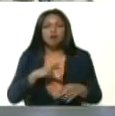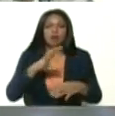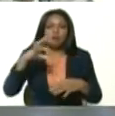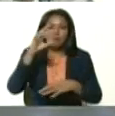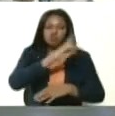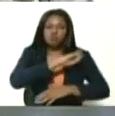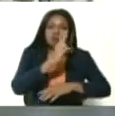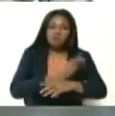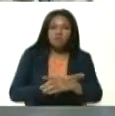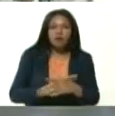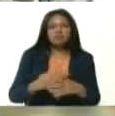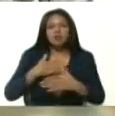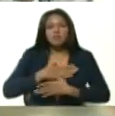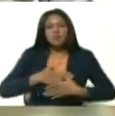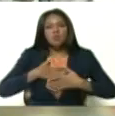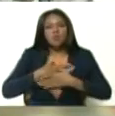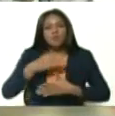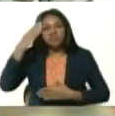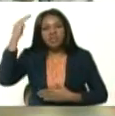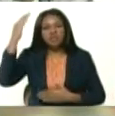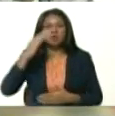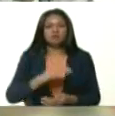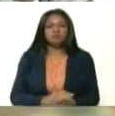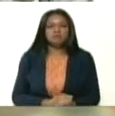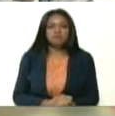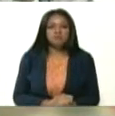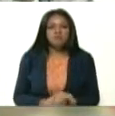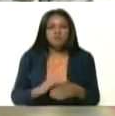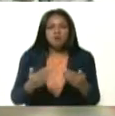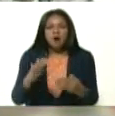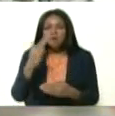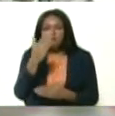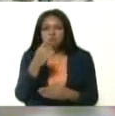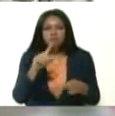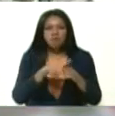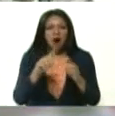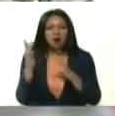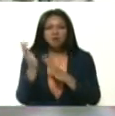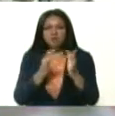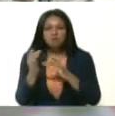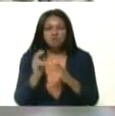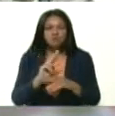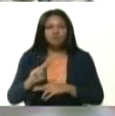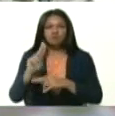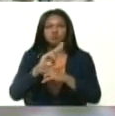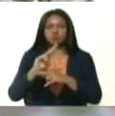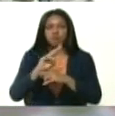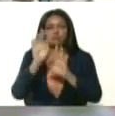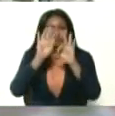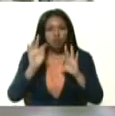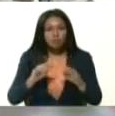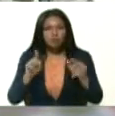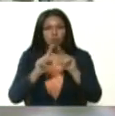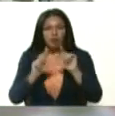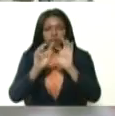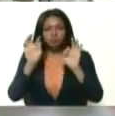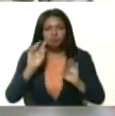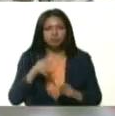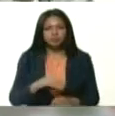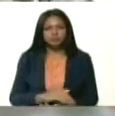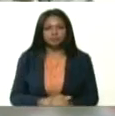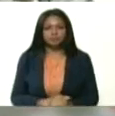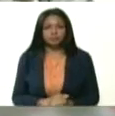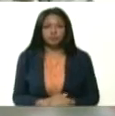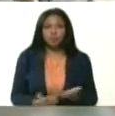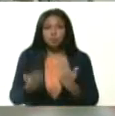fuerza sanadora de Dios. Aunque al parecer Jesús utiliza en alguna ocasión técnicas populares, lo